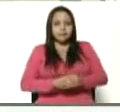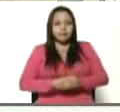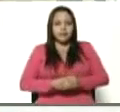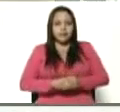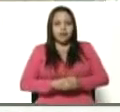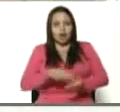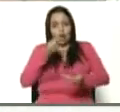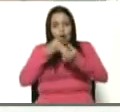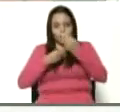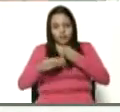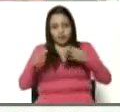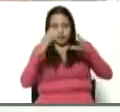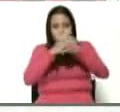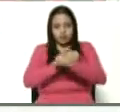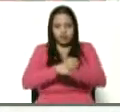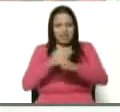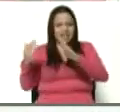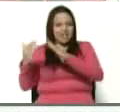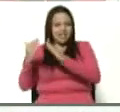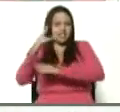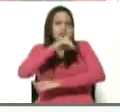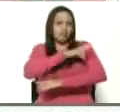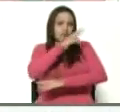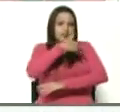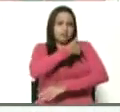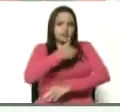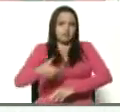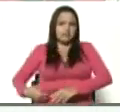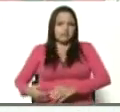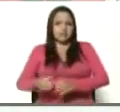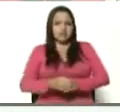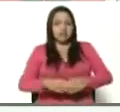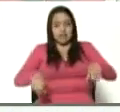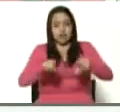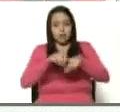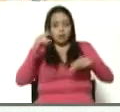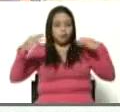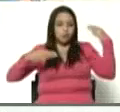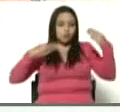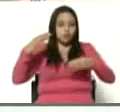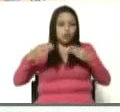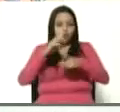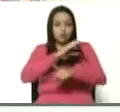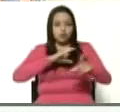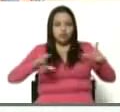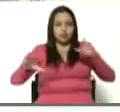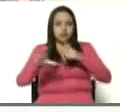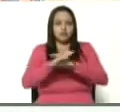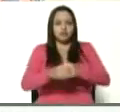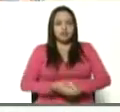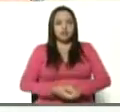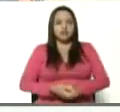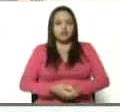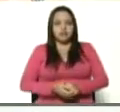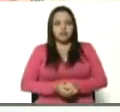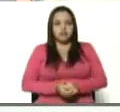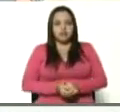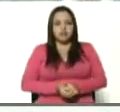en la casona, en la residencia oficial, que es museo, Museo Cultural La Casona, aquí en la Esnazoa.